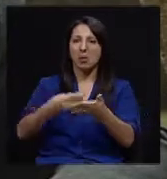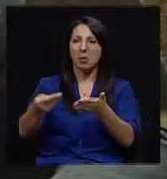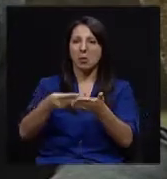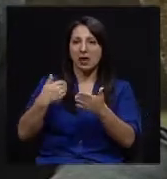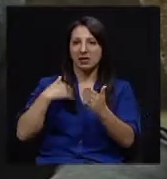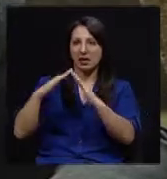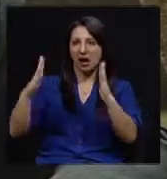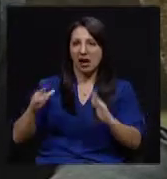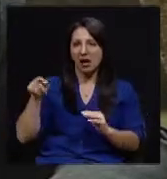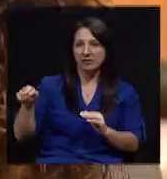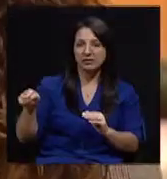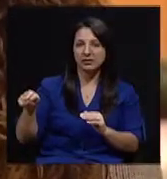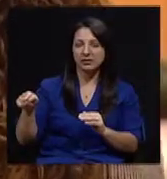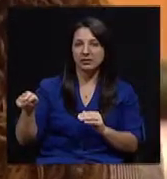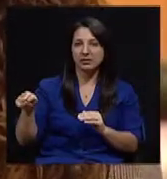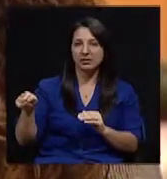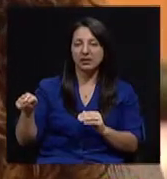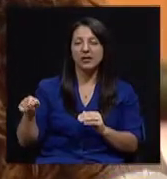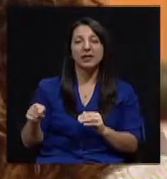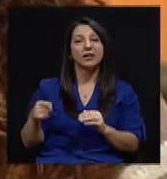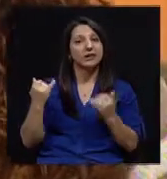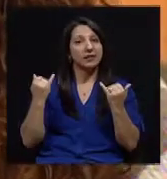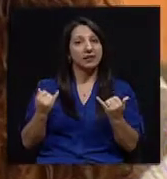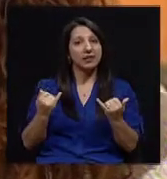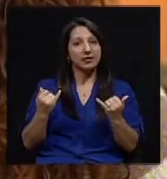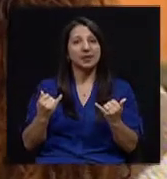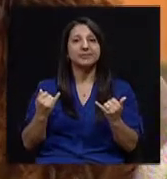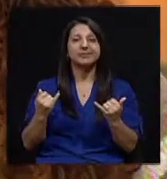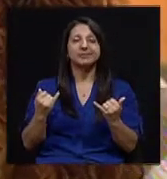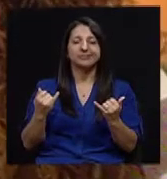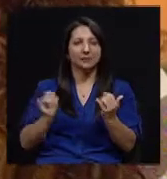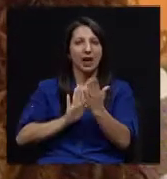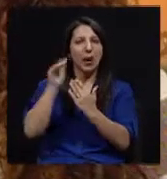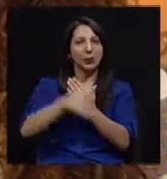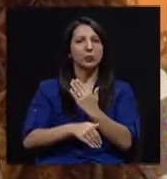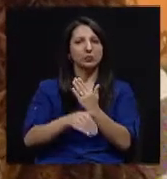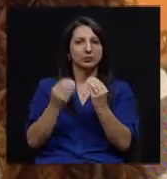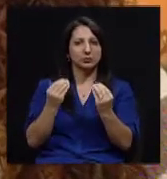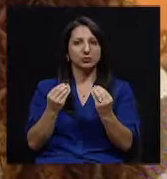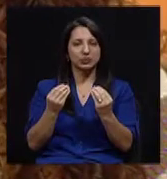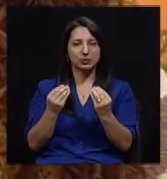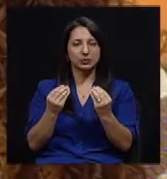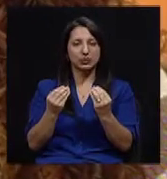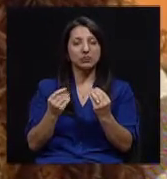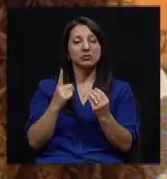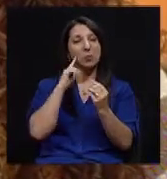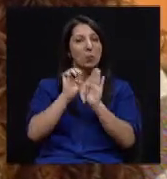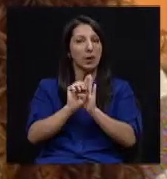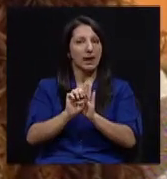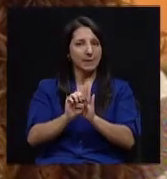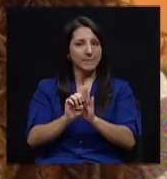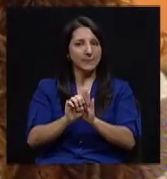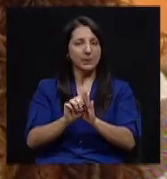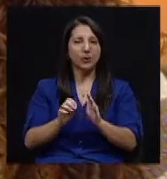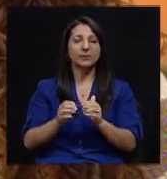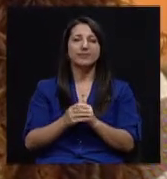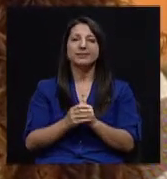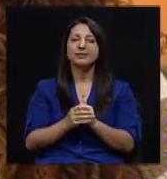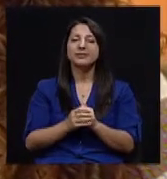casa, se ha abusado de esas circunstancias. Por ejemplo, se